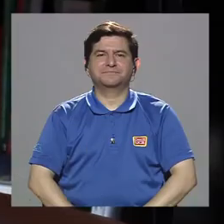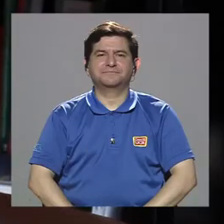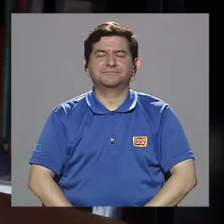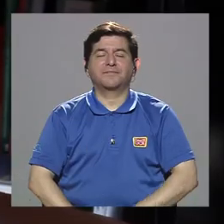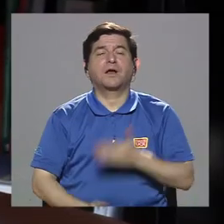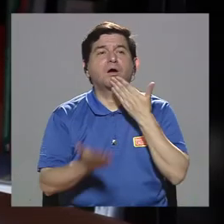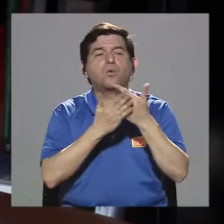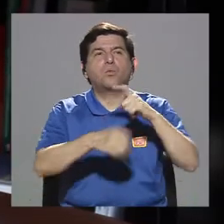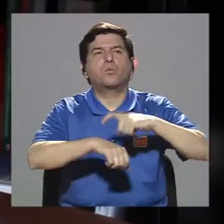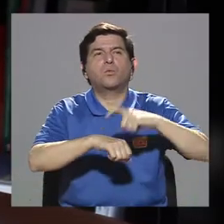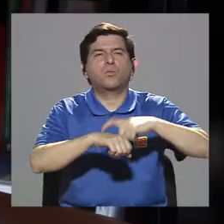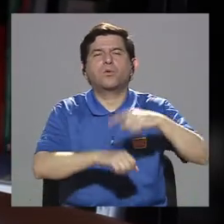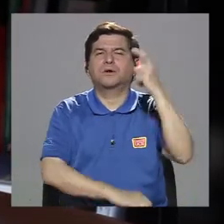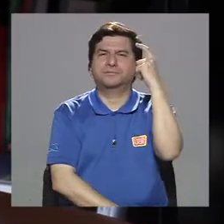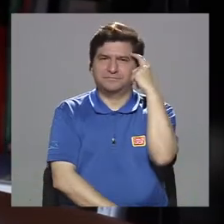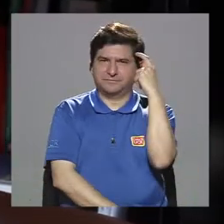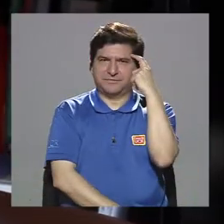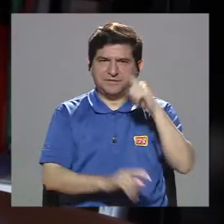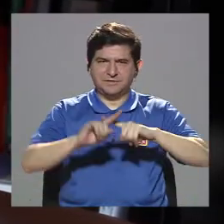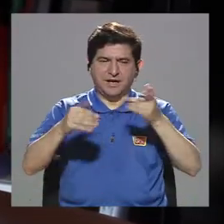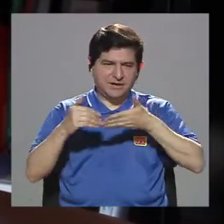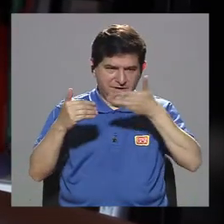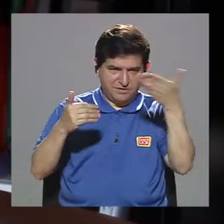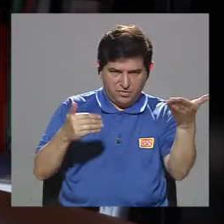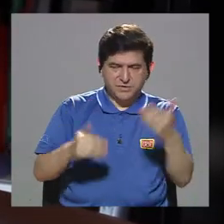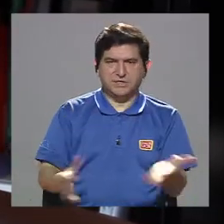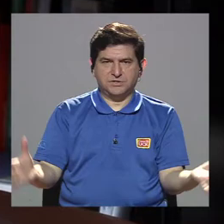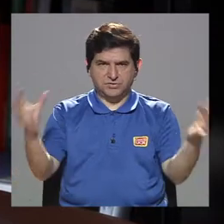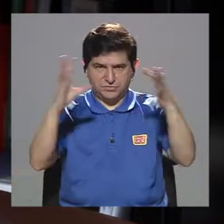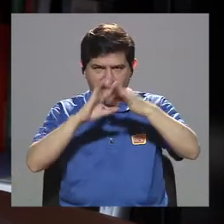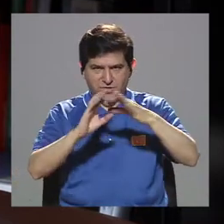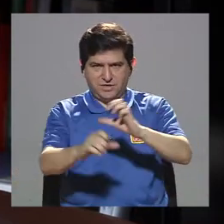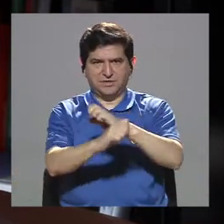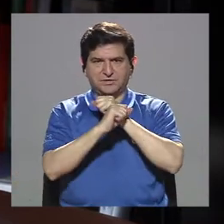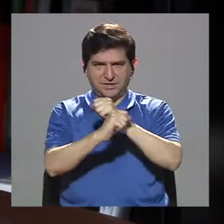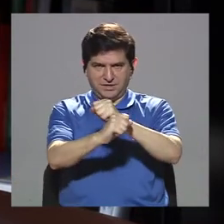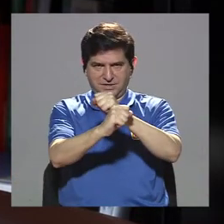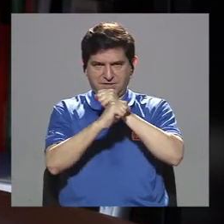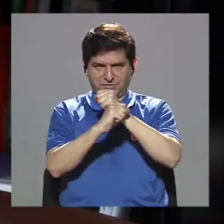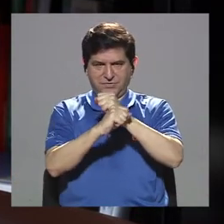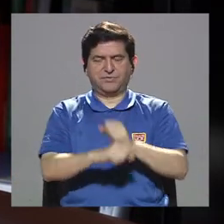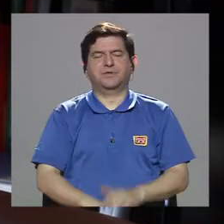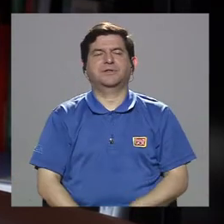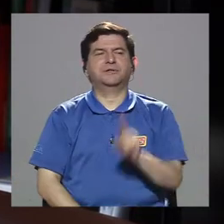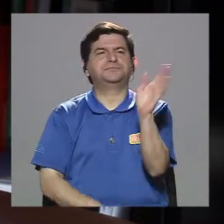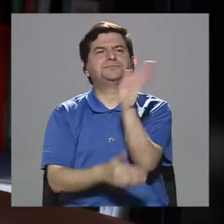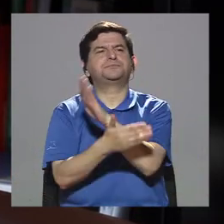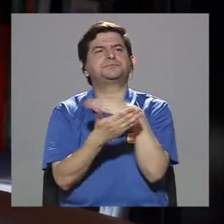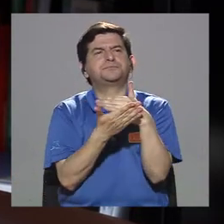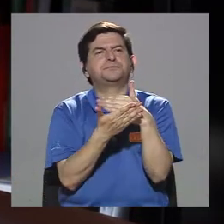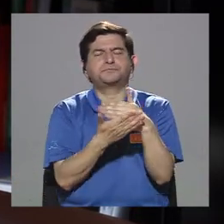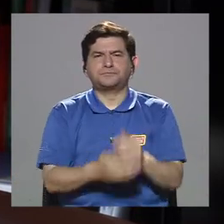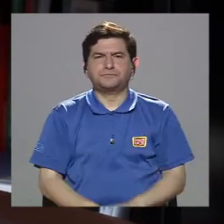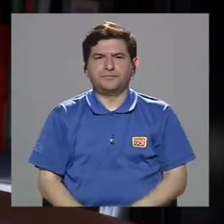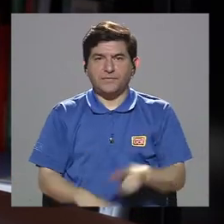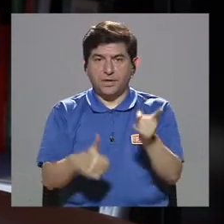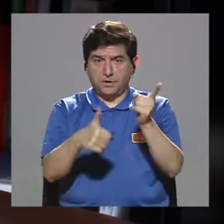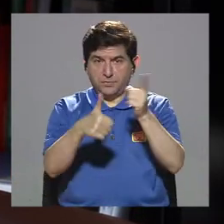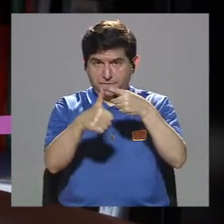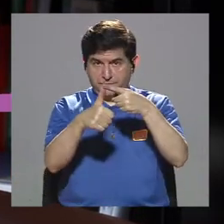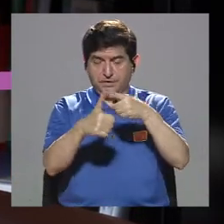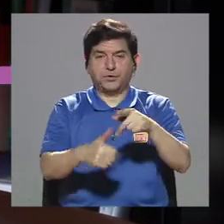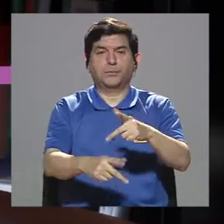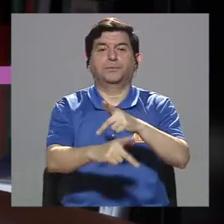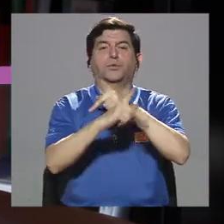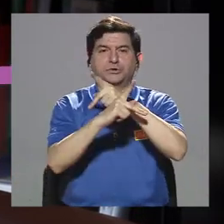Es un buen momento para considerar varios aspectos que están asociados con la seguridad. Por un lado, el primer